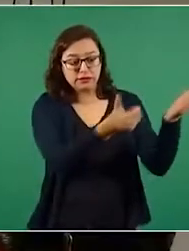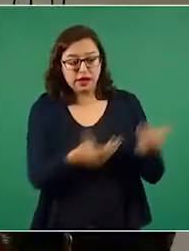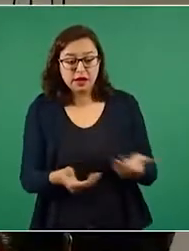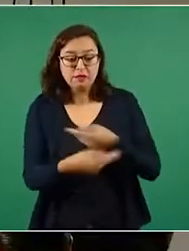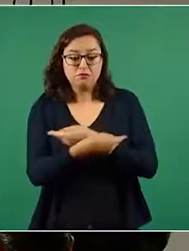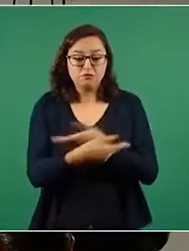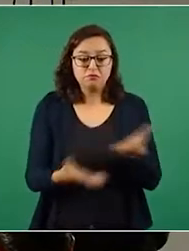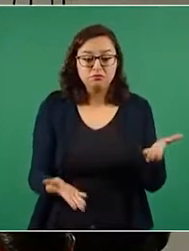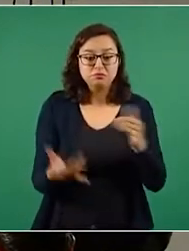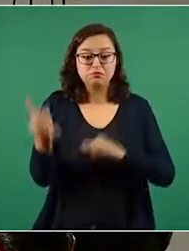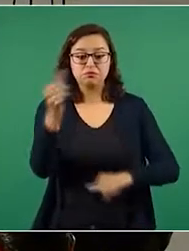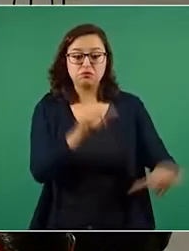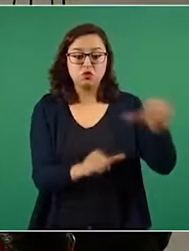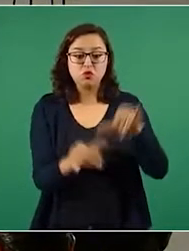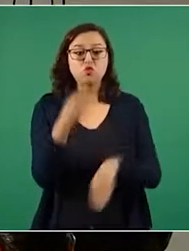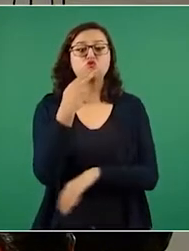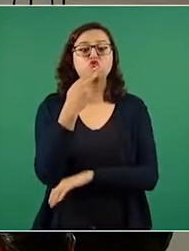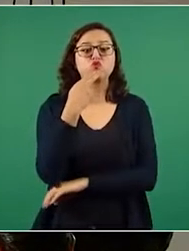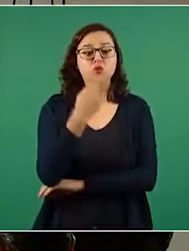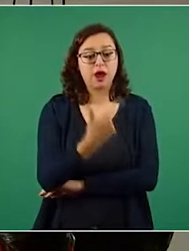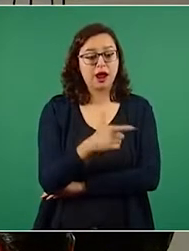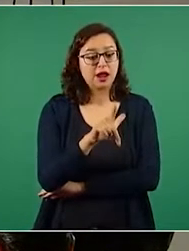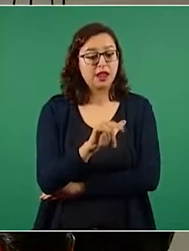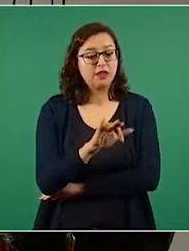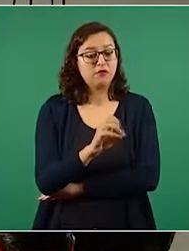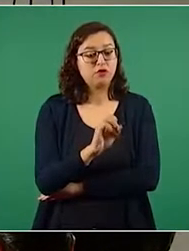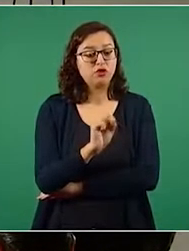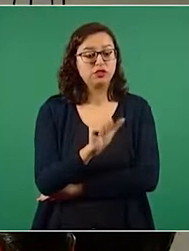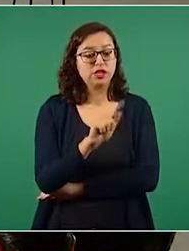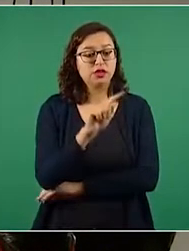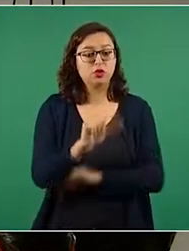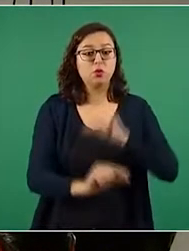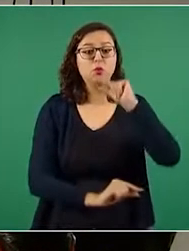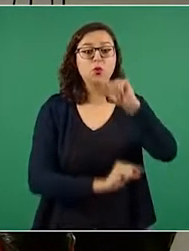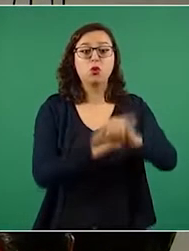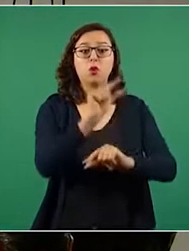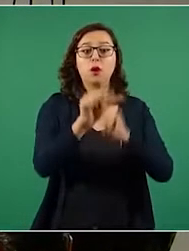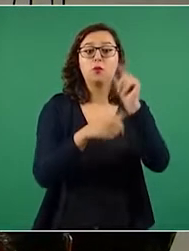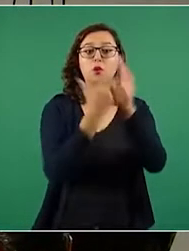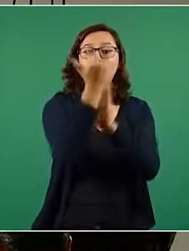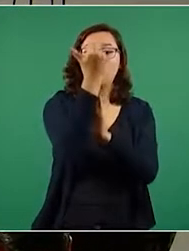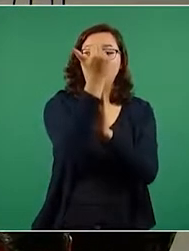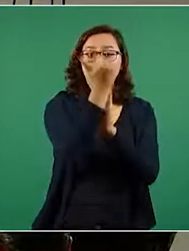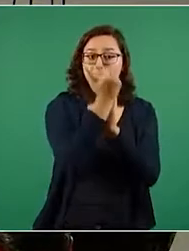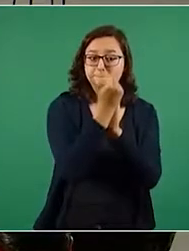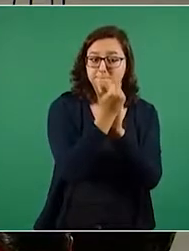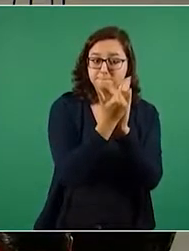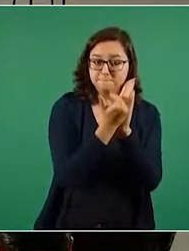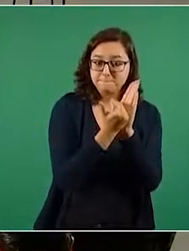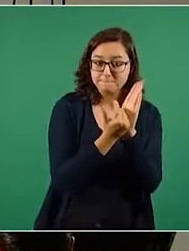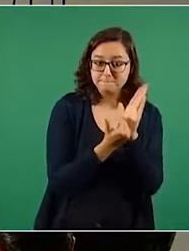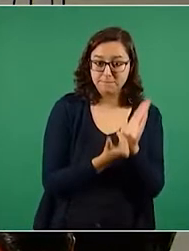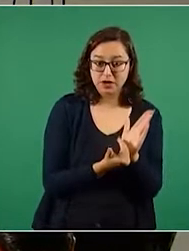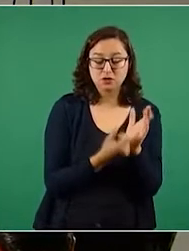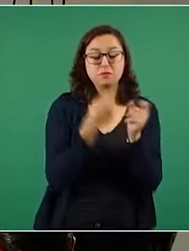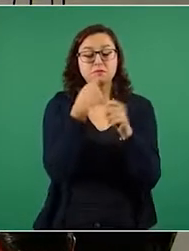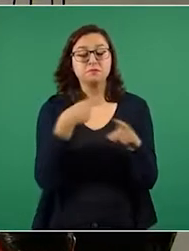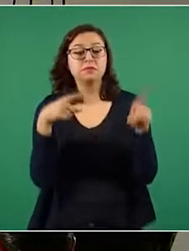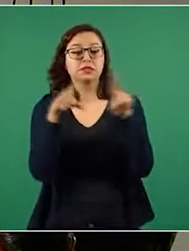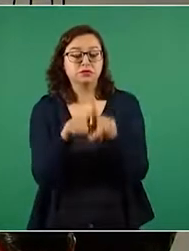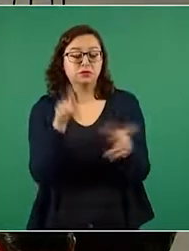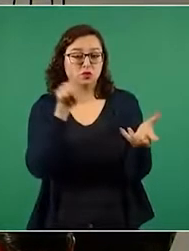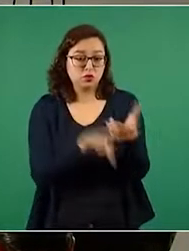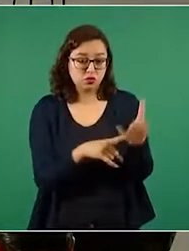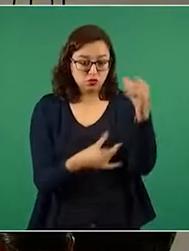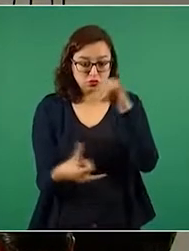promoción e importación del glifosato y de los agroquímicos que lo contienen como ingrediente activo, hasta